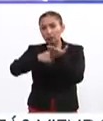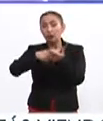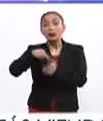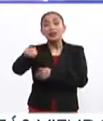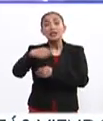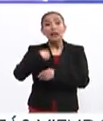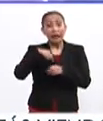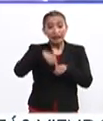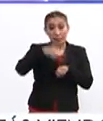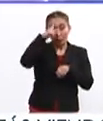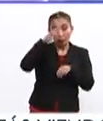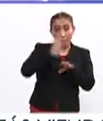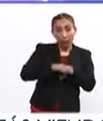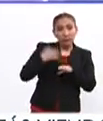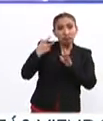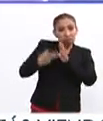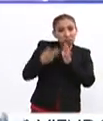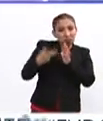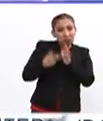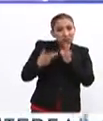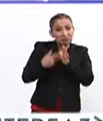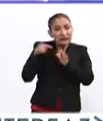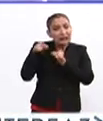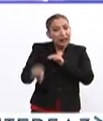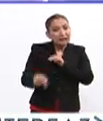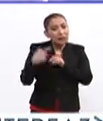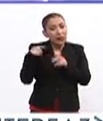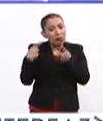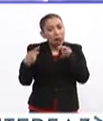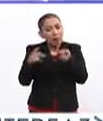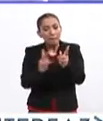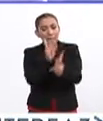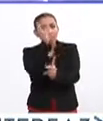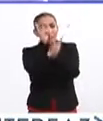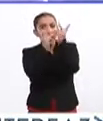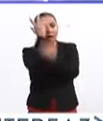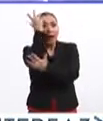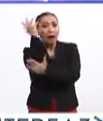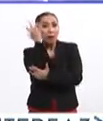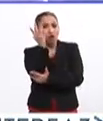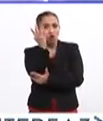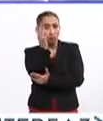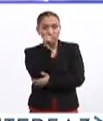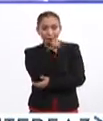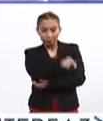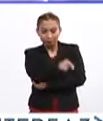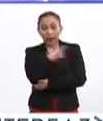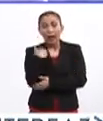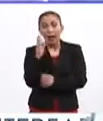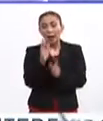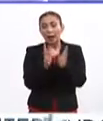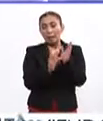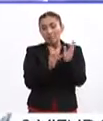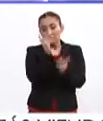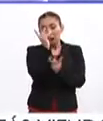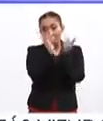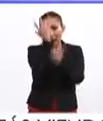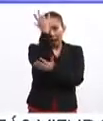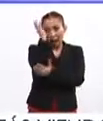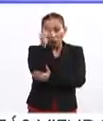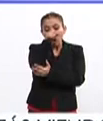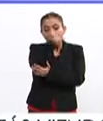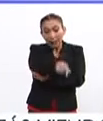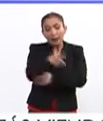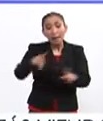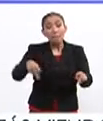incursionando cada vez más en este desarrollo de plantaciones forestales. Entonces, por un lado son plantaciones forestales comerciales que